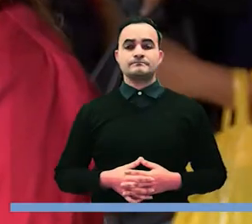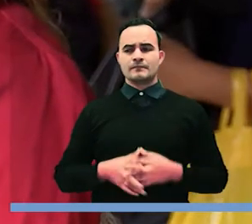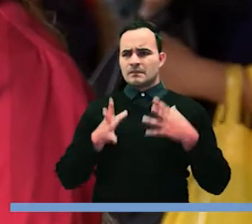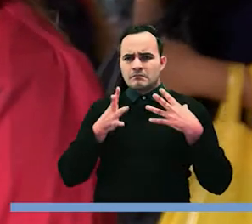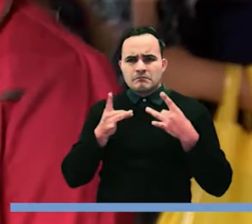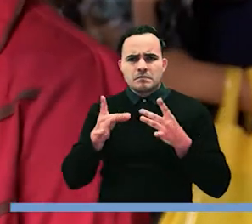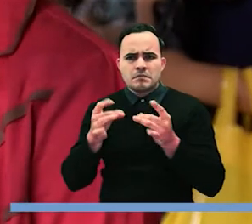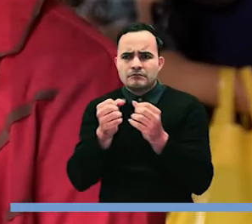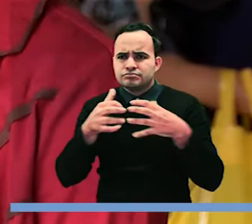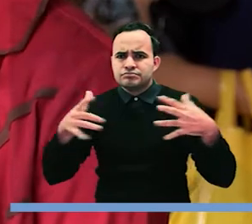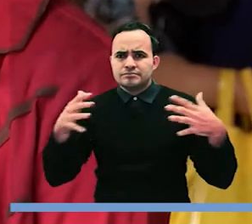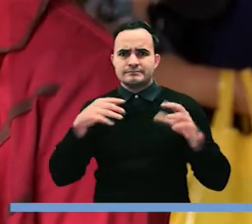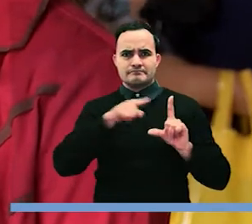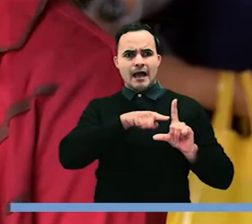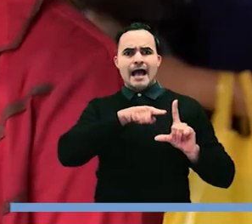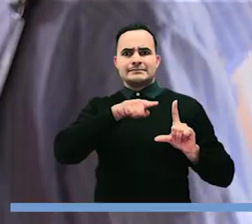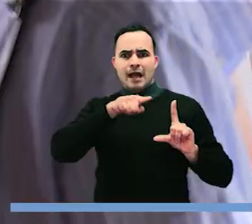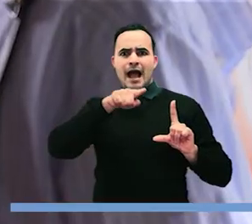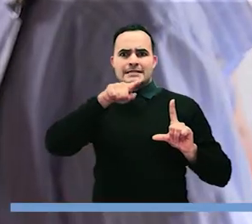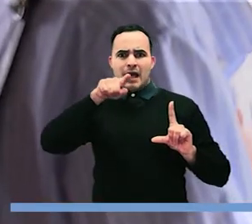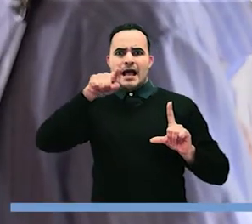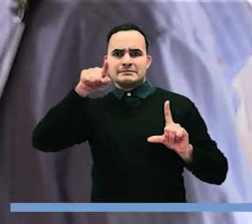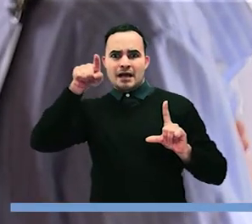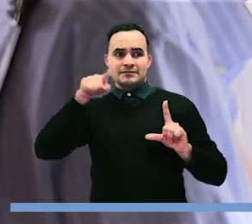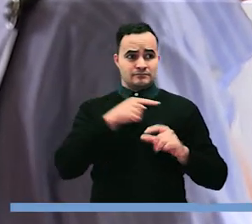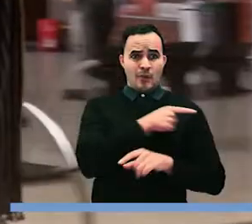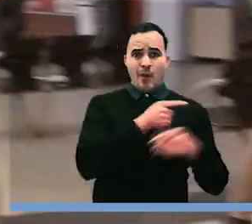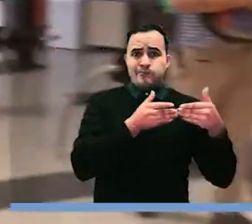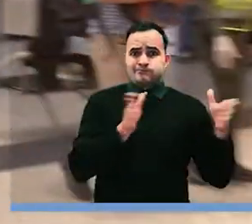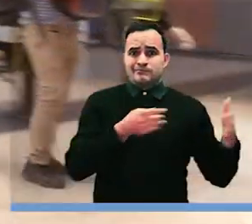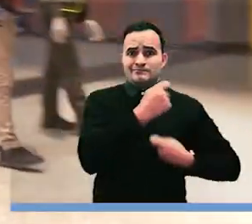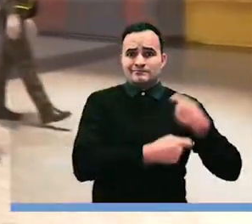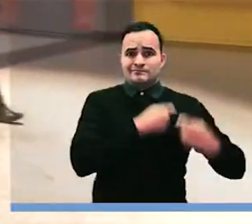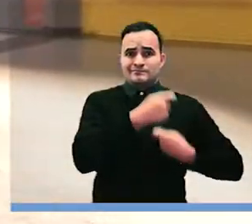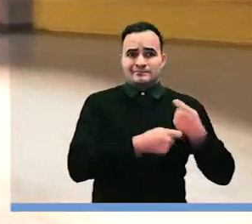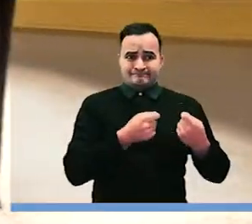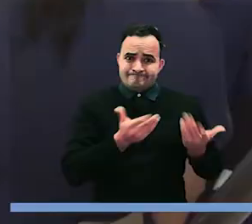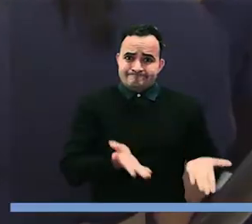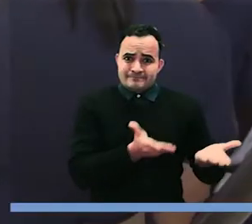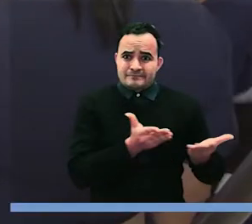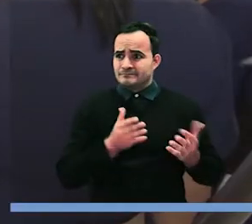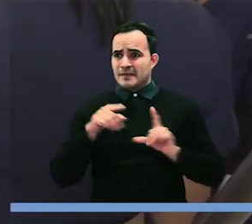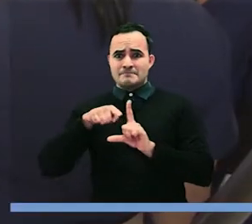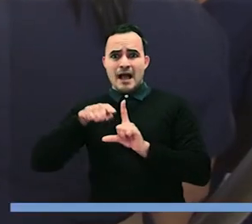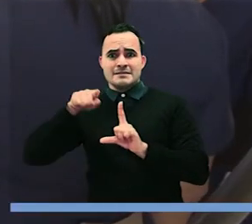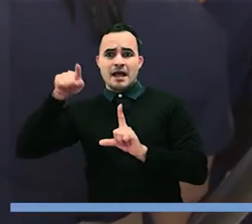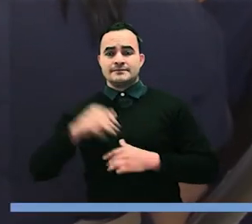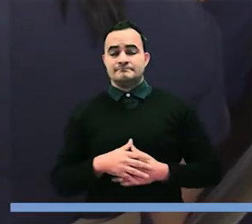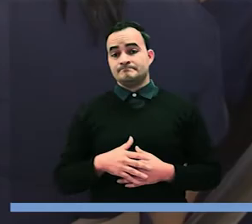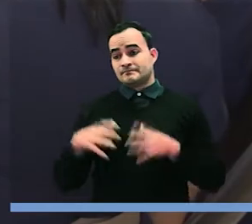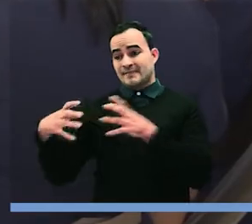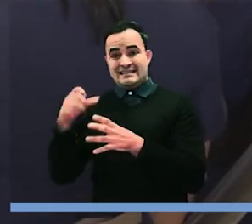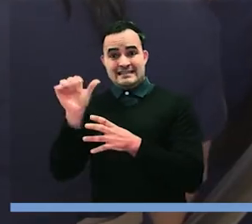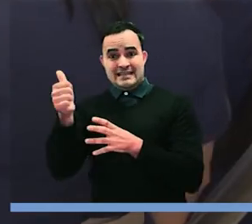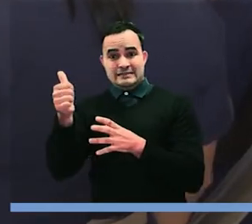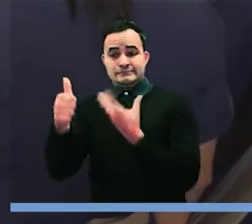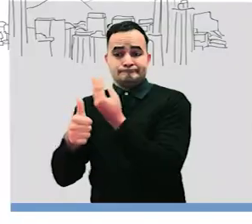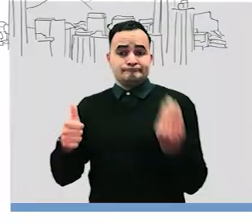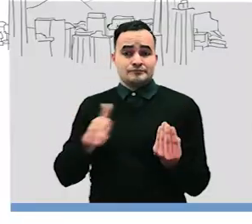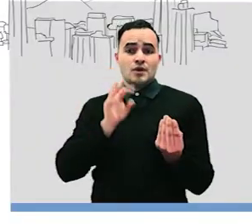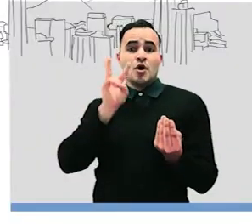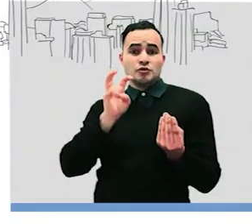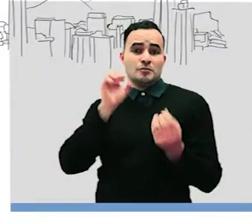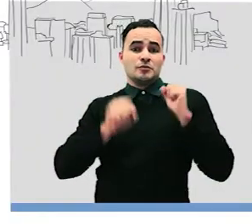Las cifras de contagios van creciendo al tiempo que se da la reactivación económica. 8 de cada 10 personas